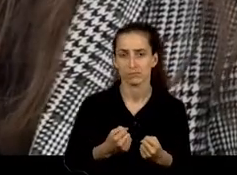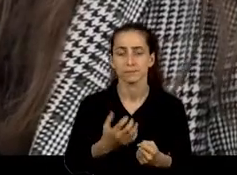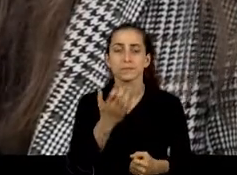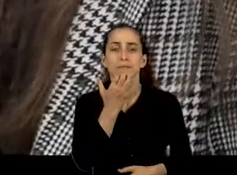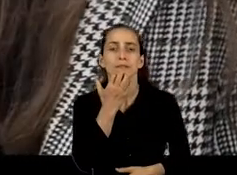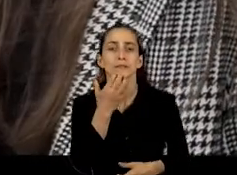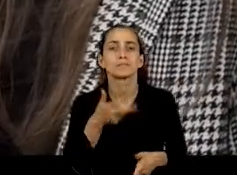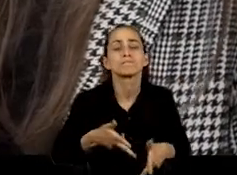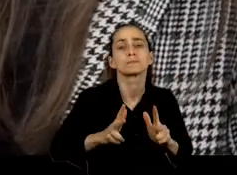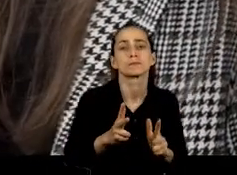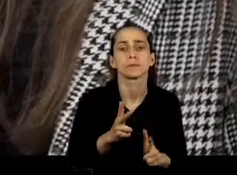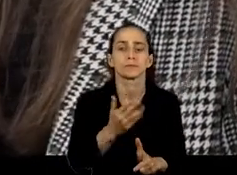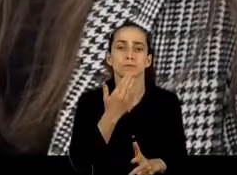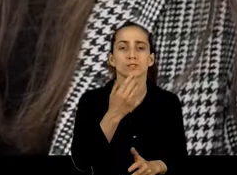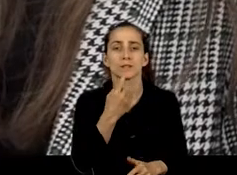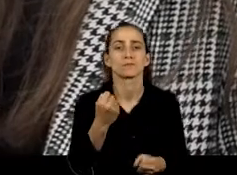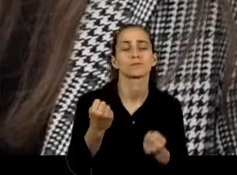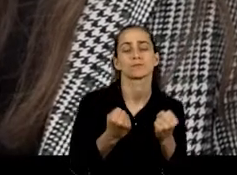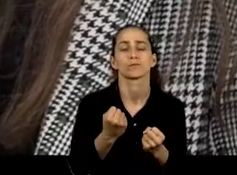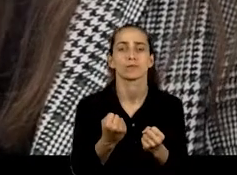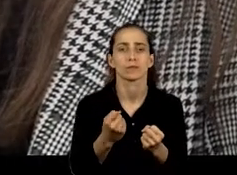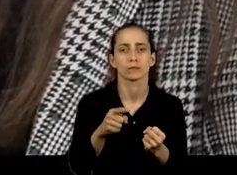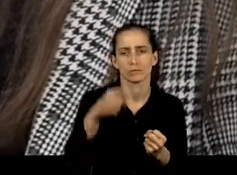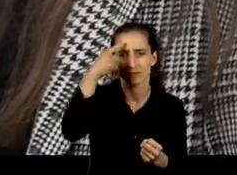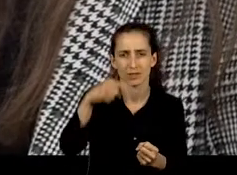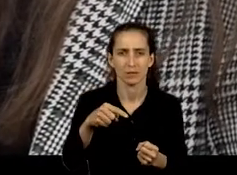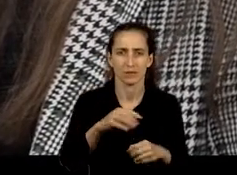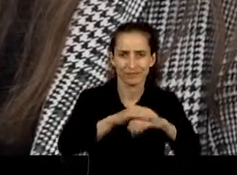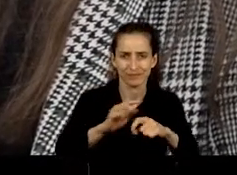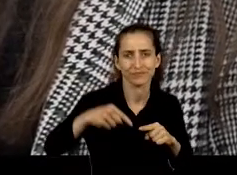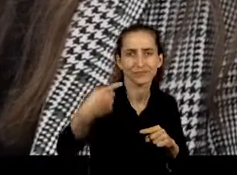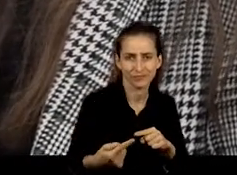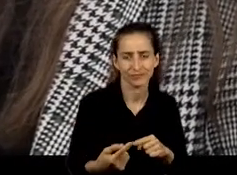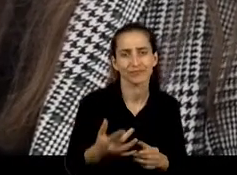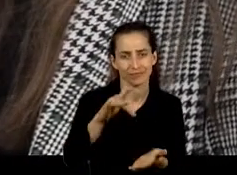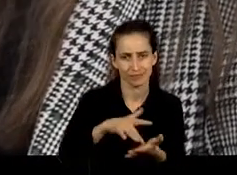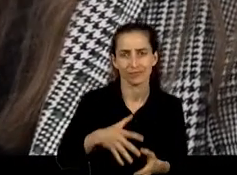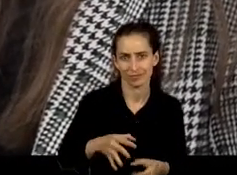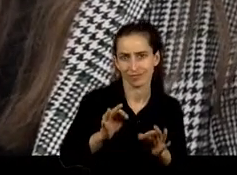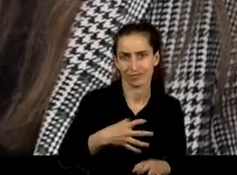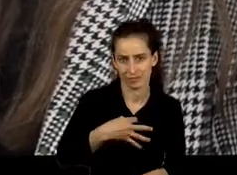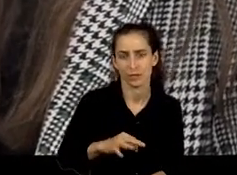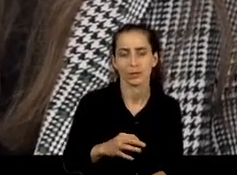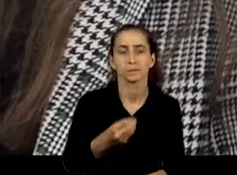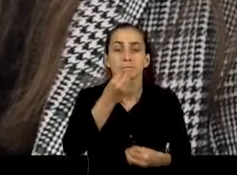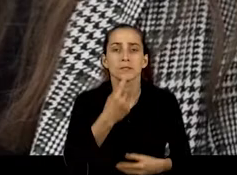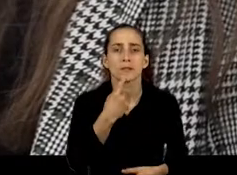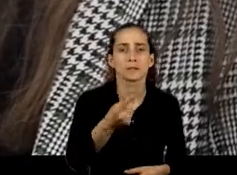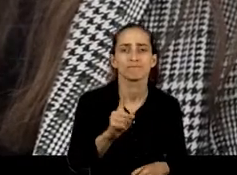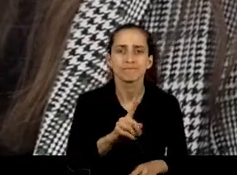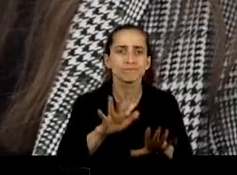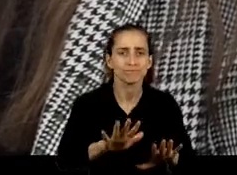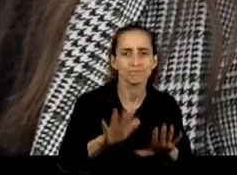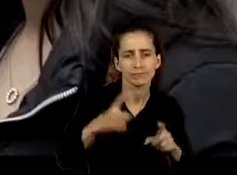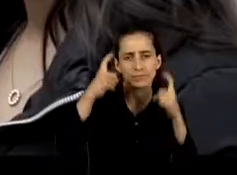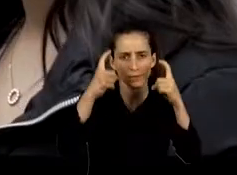lo permites es como si te dicen voy a coger el coche, al fin y al cabo tú sabes los efectos que puede tener tu amigo, lo que puede pasar, entonces está bien negarlo e intentar que no